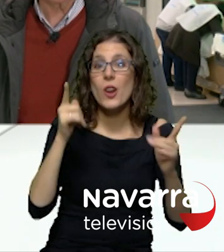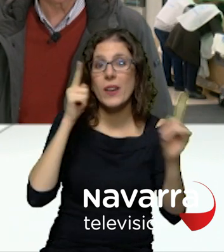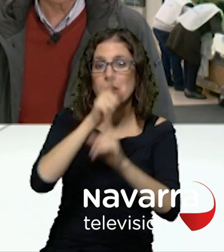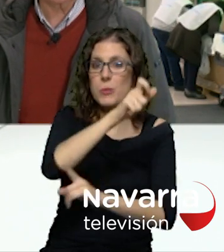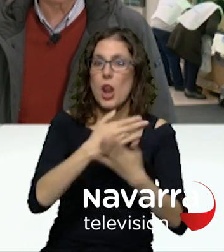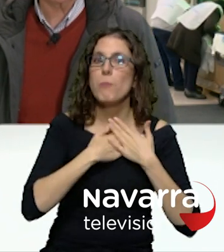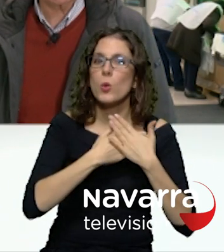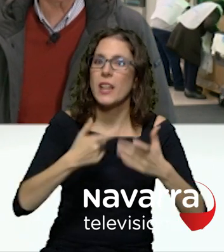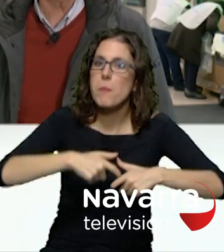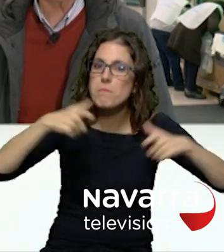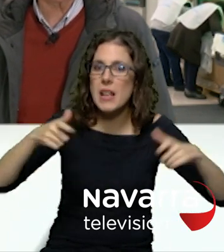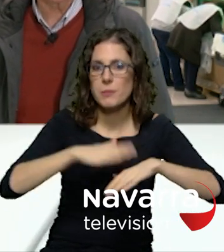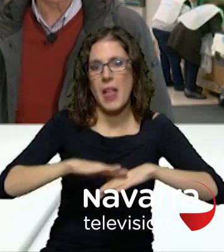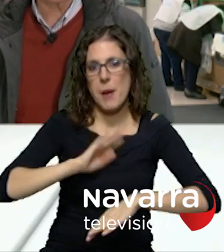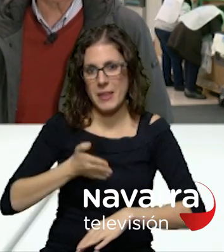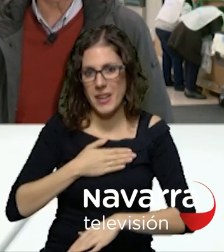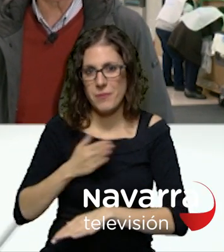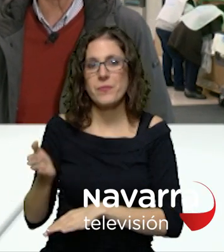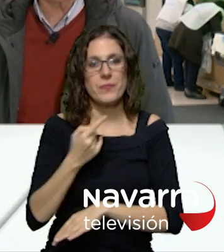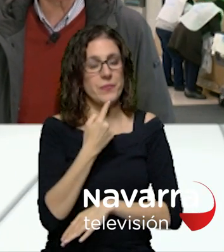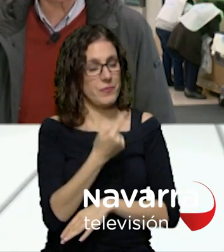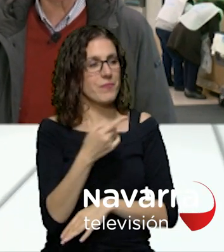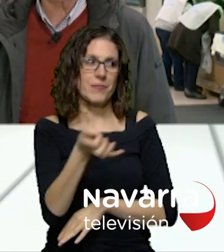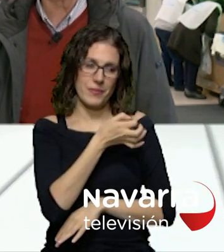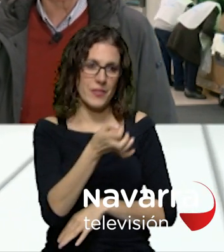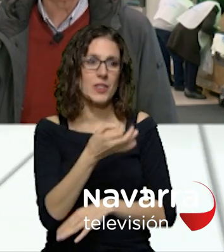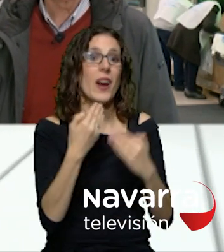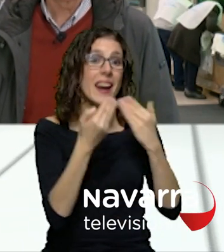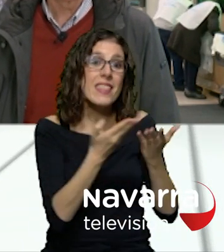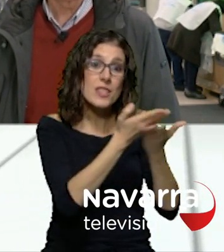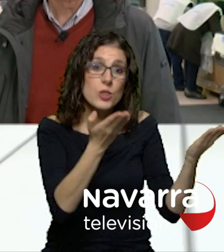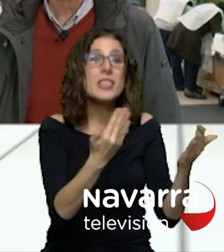exactamente así que muchas gracias a vosotros y gracias también a todos los voluntarios que están trabajando